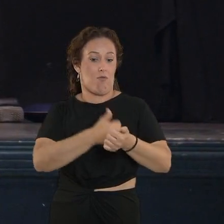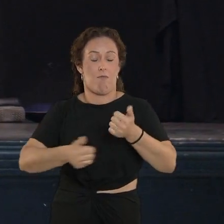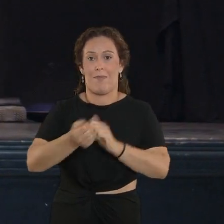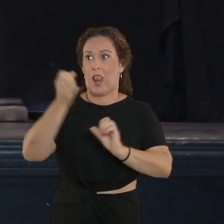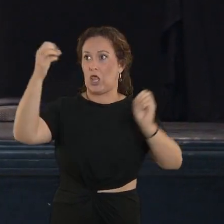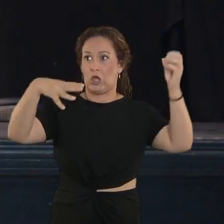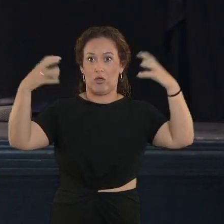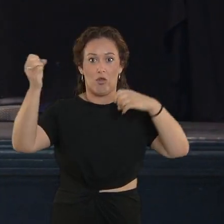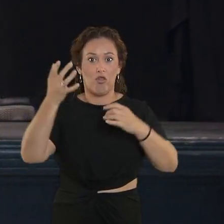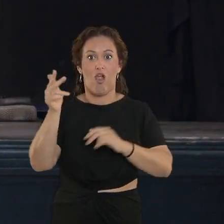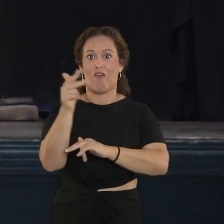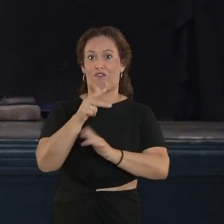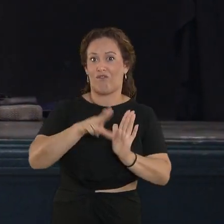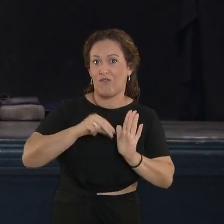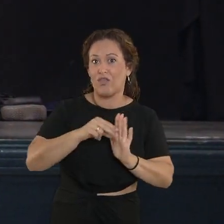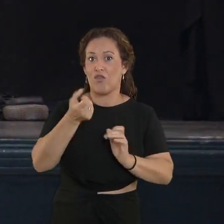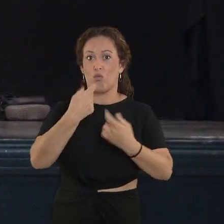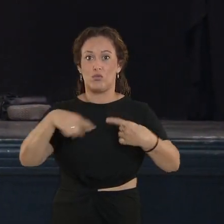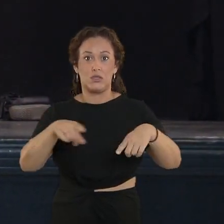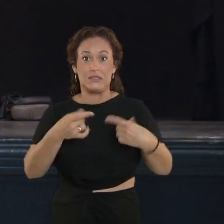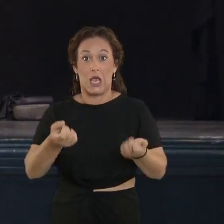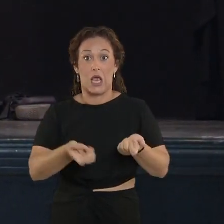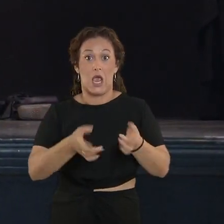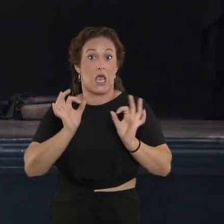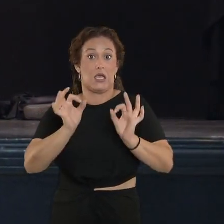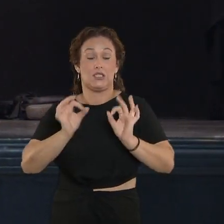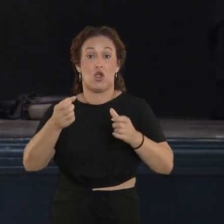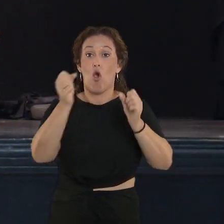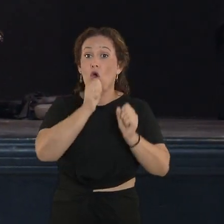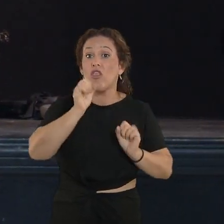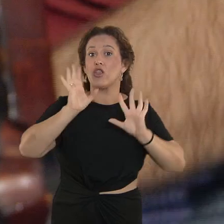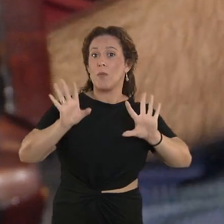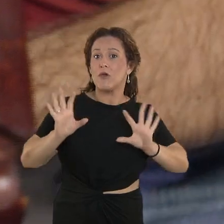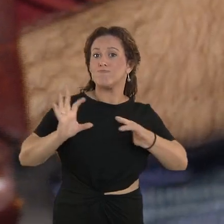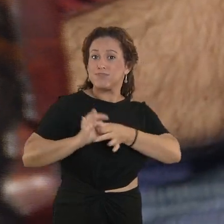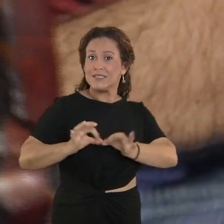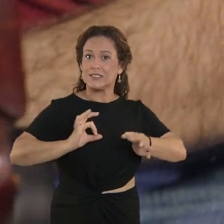prima la iluminación, el vídeo, la música. En definitiva es un concierto teatralizado.